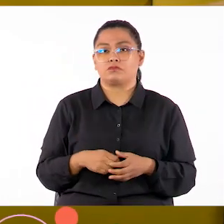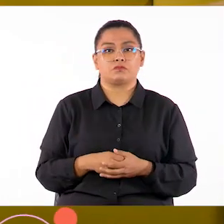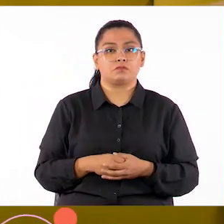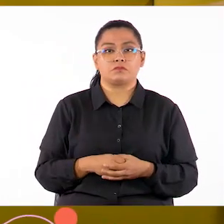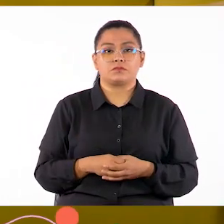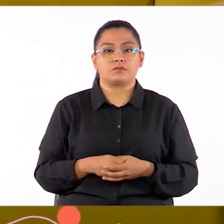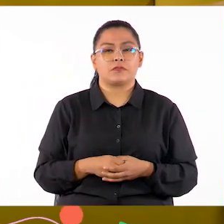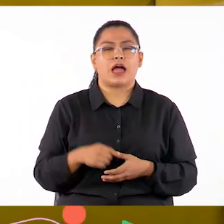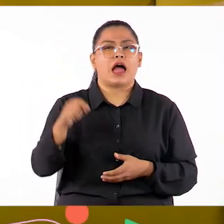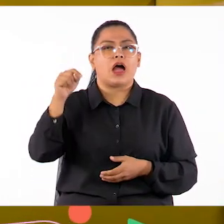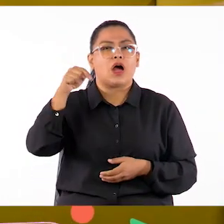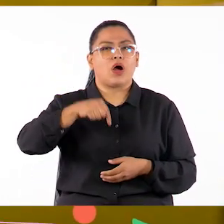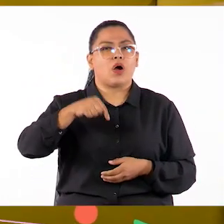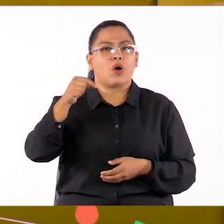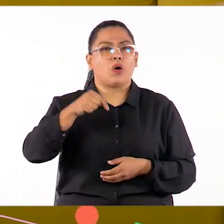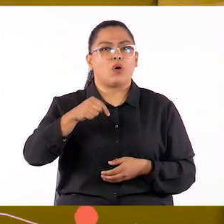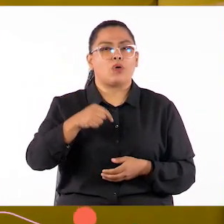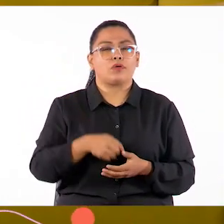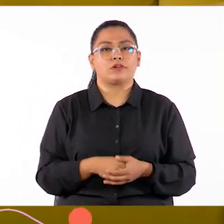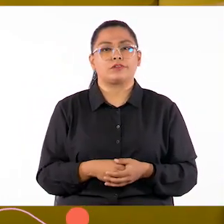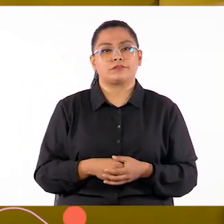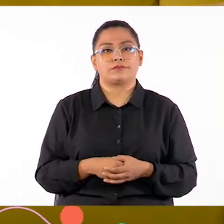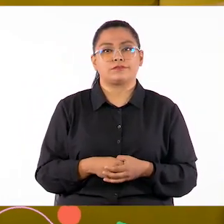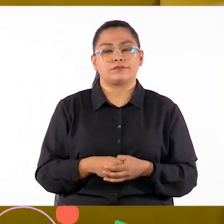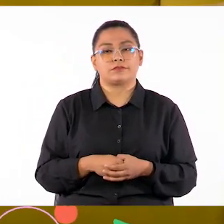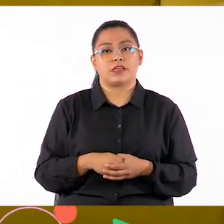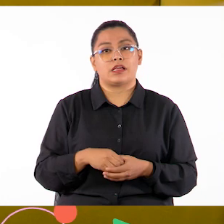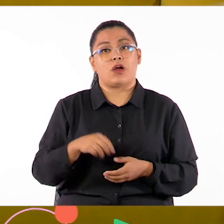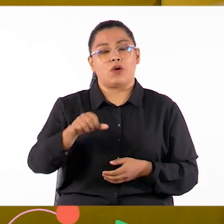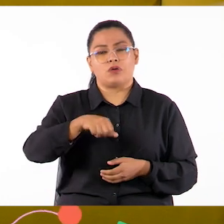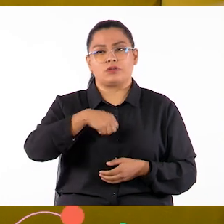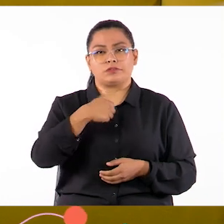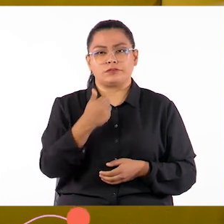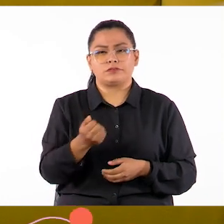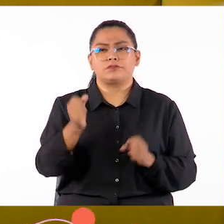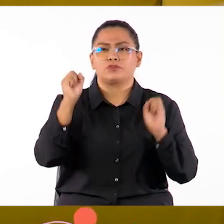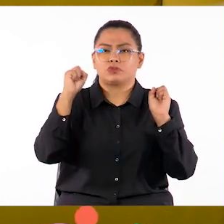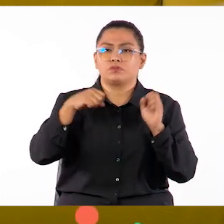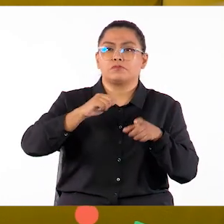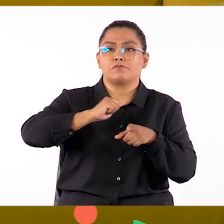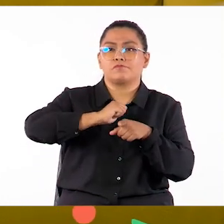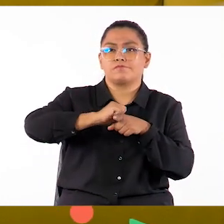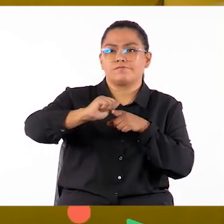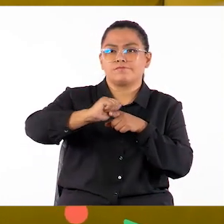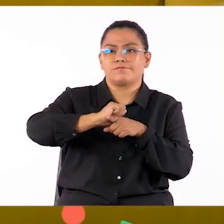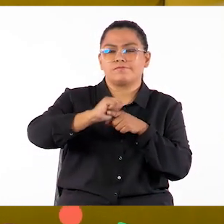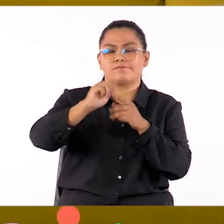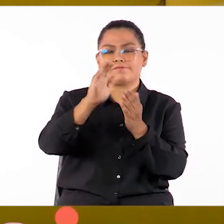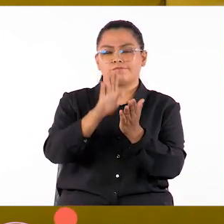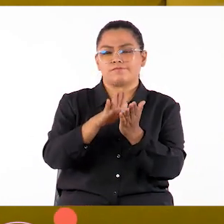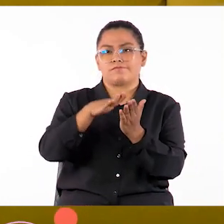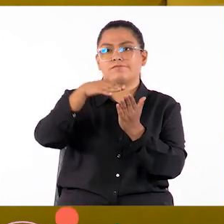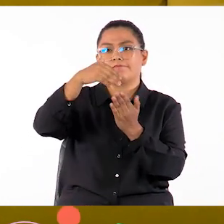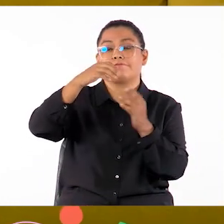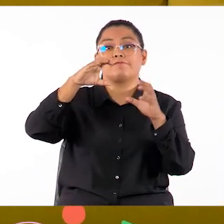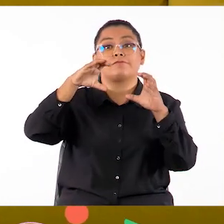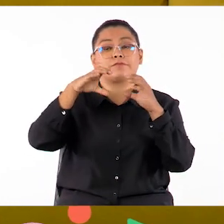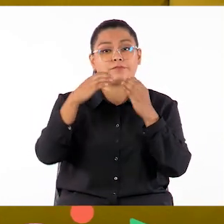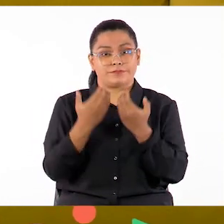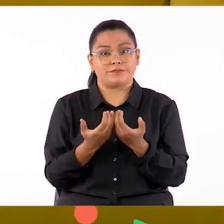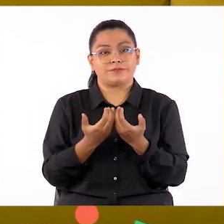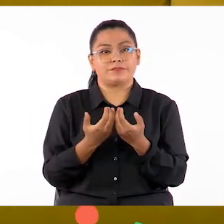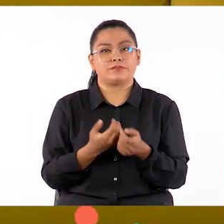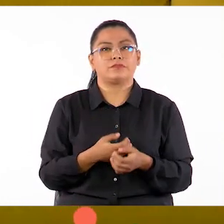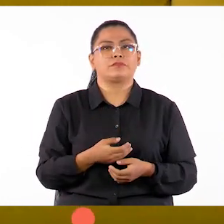Ahora vamos por los 10 sí, que podemos poner en práctica para la planificación de una clase sincrónica.